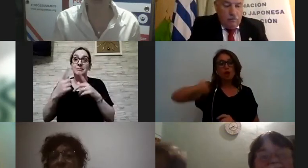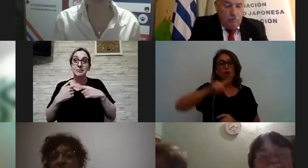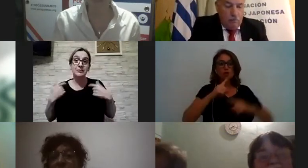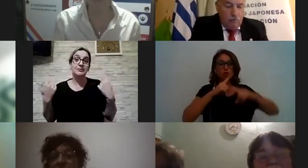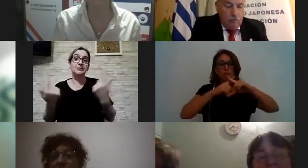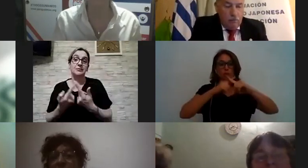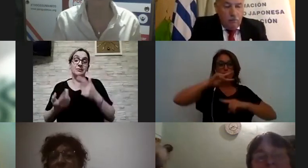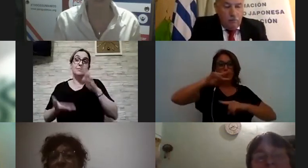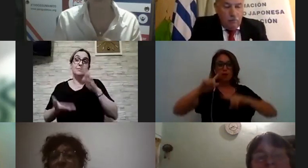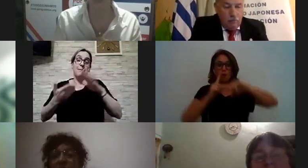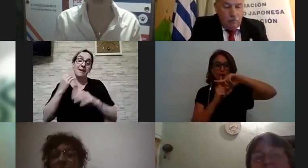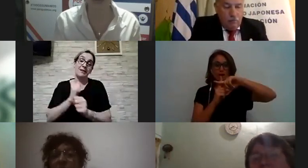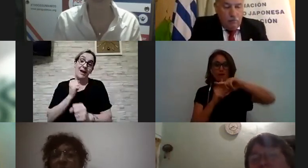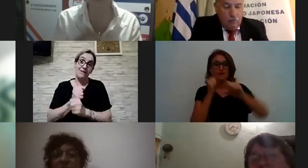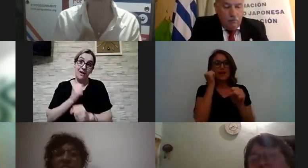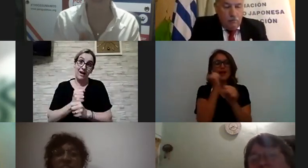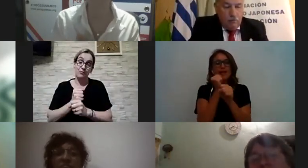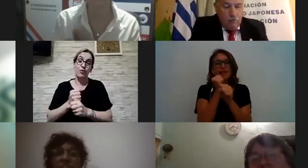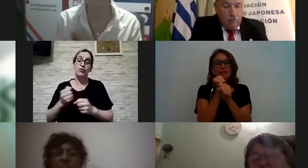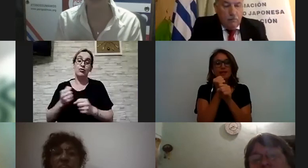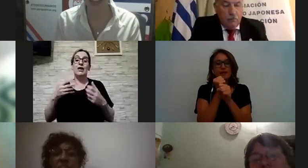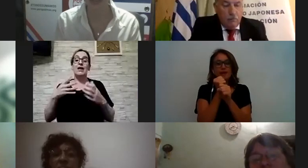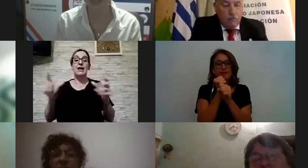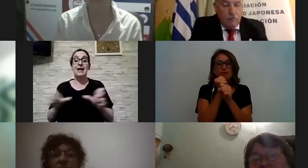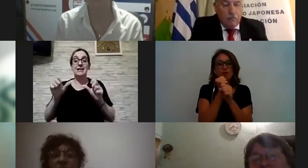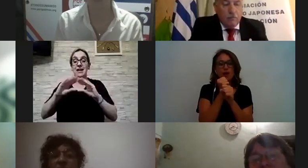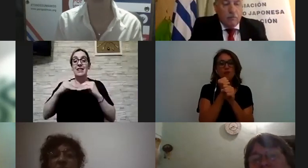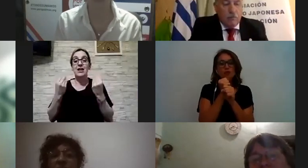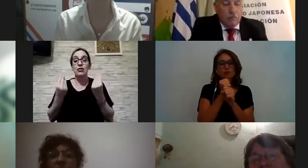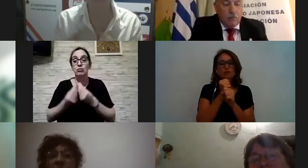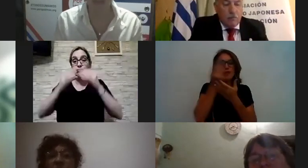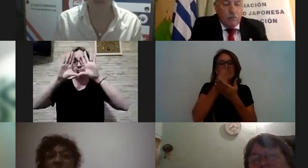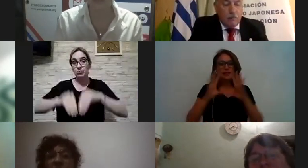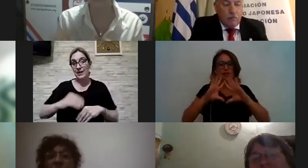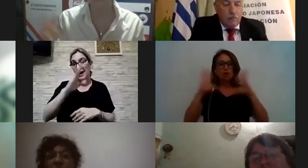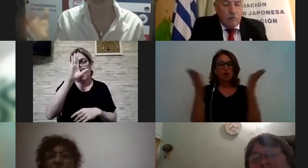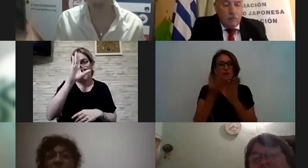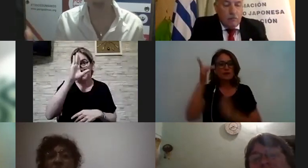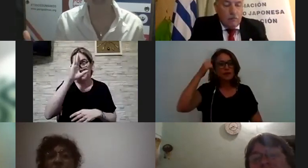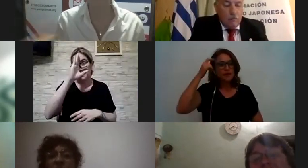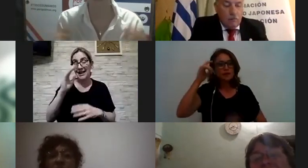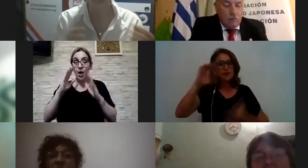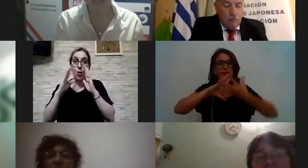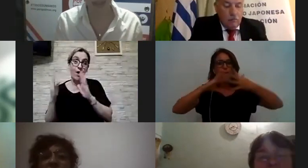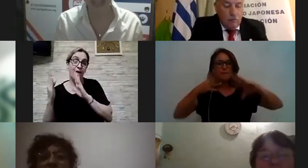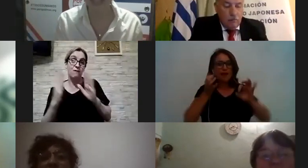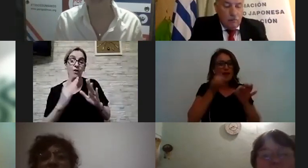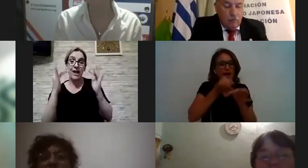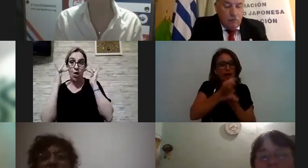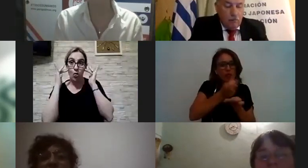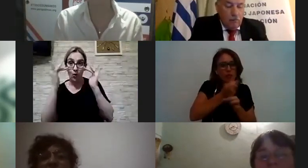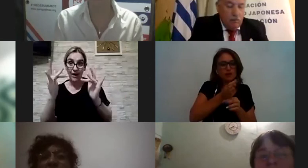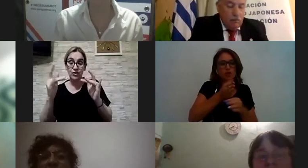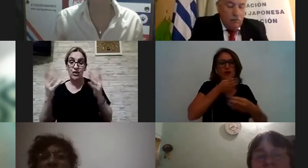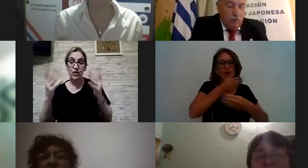trabajamos con el diseño universal del aprendizaje que es justamente un enfoque en educación y accesibilidad